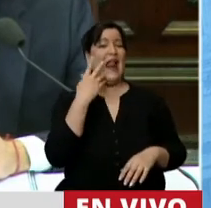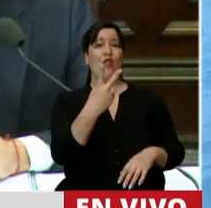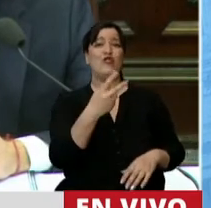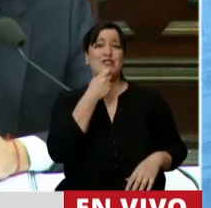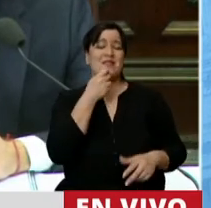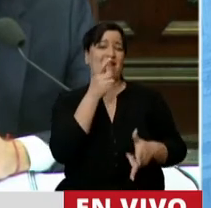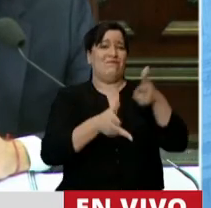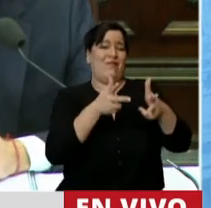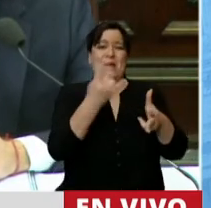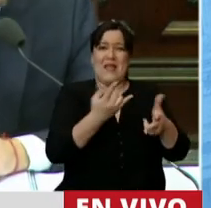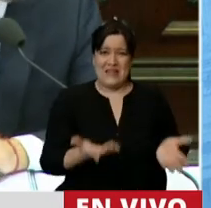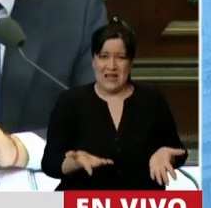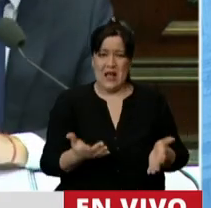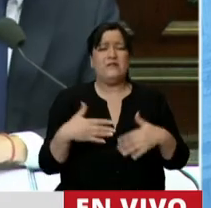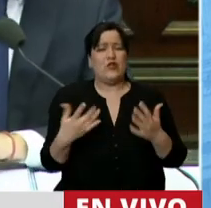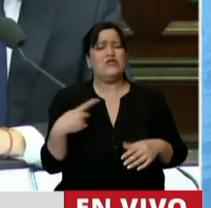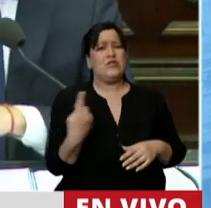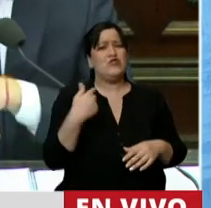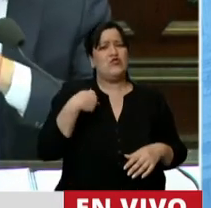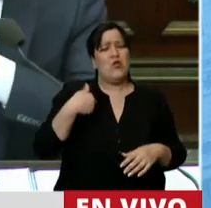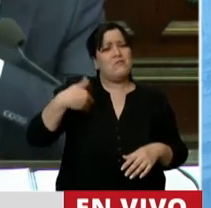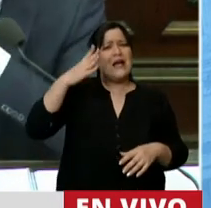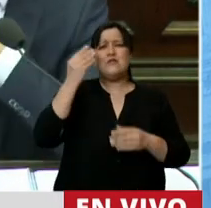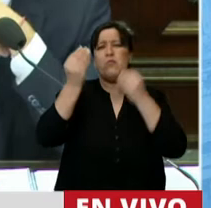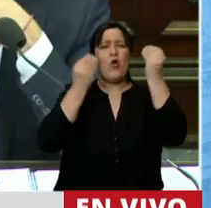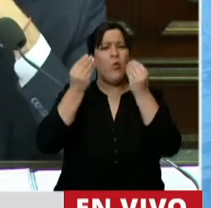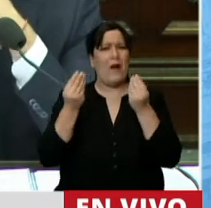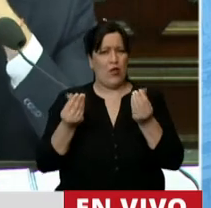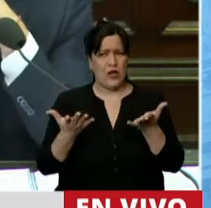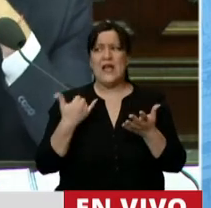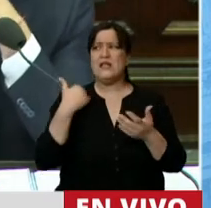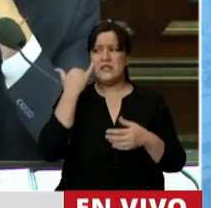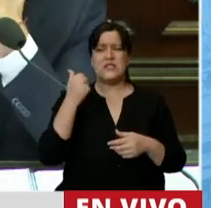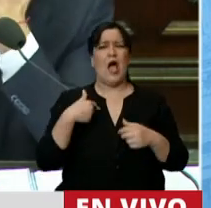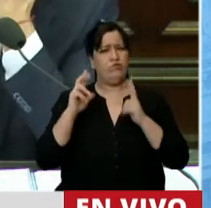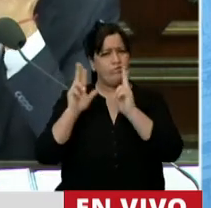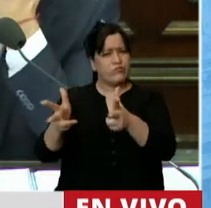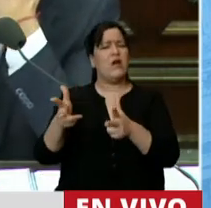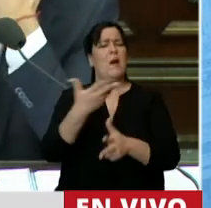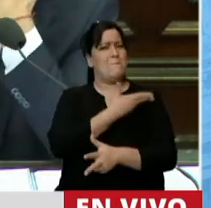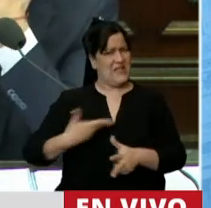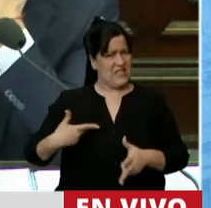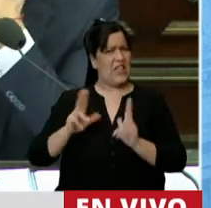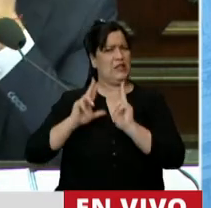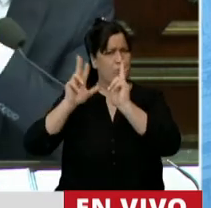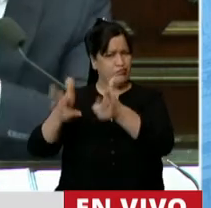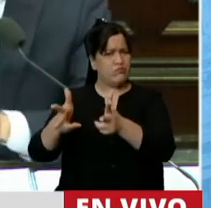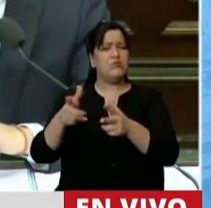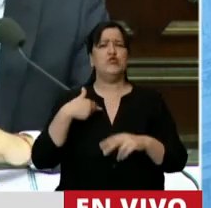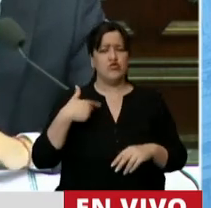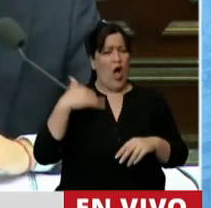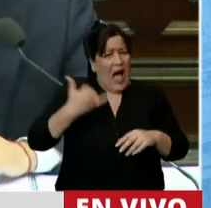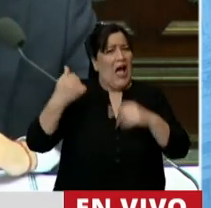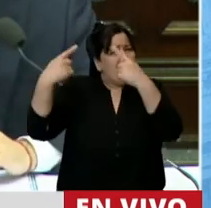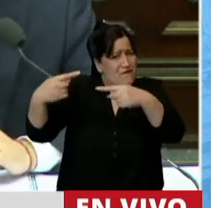pensamiento. Entonces, mi preocupación hoy. Y se lo he dicho al propio presidente. Aún con todas mis